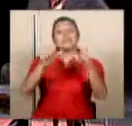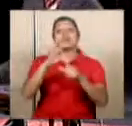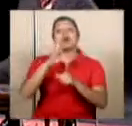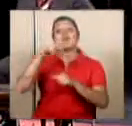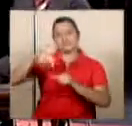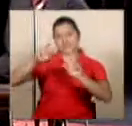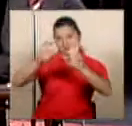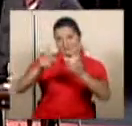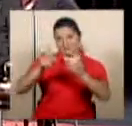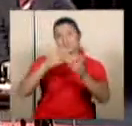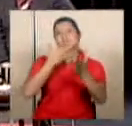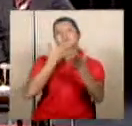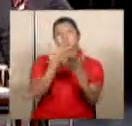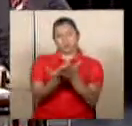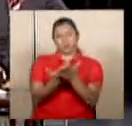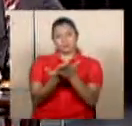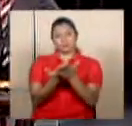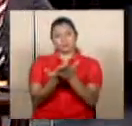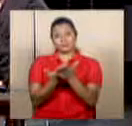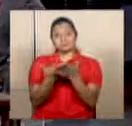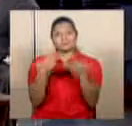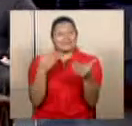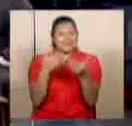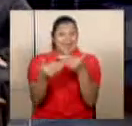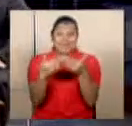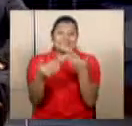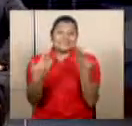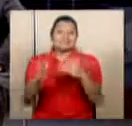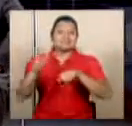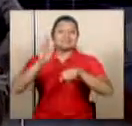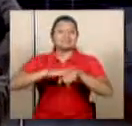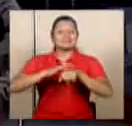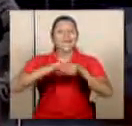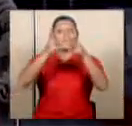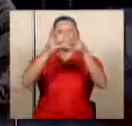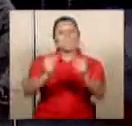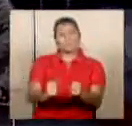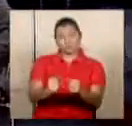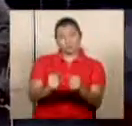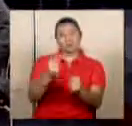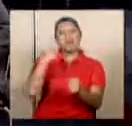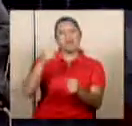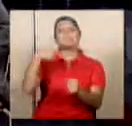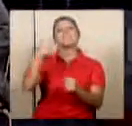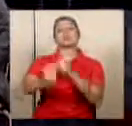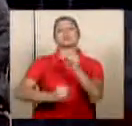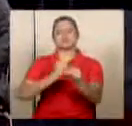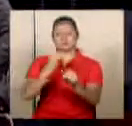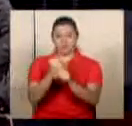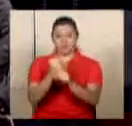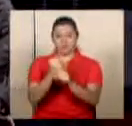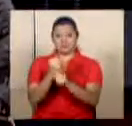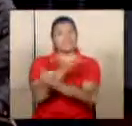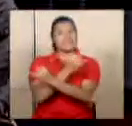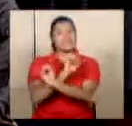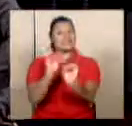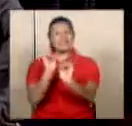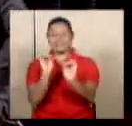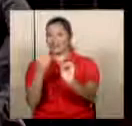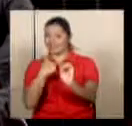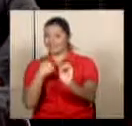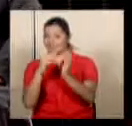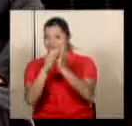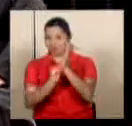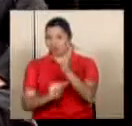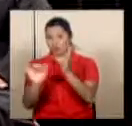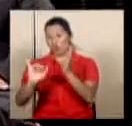este tema. Bueno, está prácticamente aprobado el presupuesto de la República del próximo año sin ningún solo